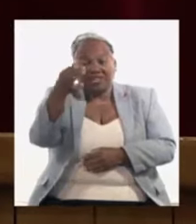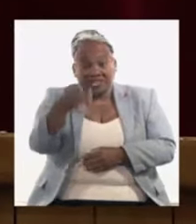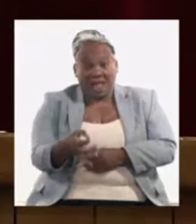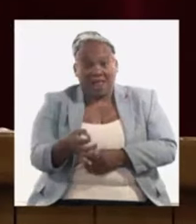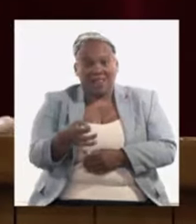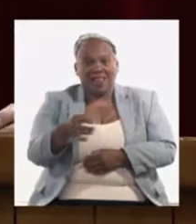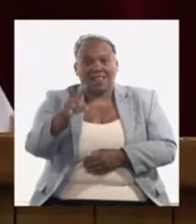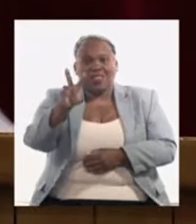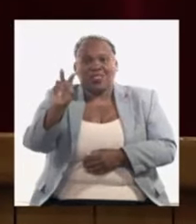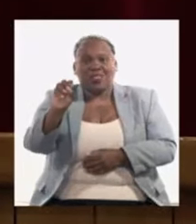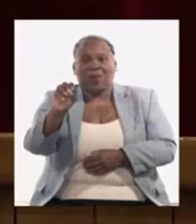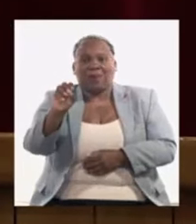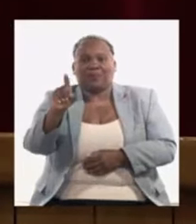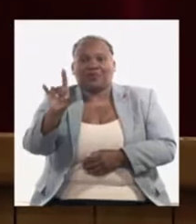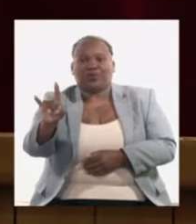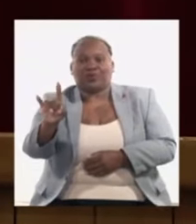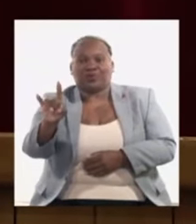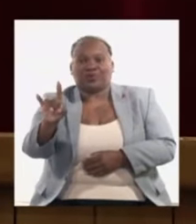2019